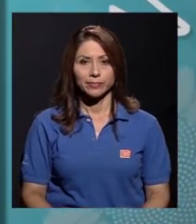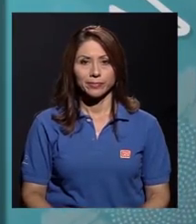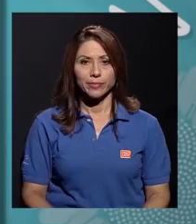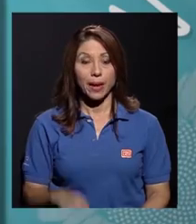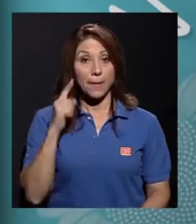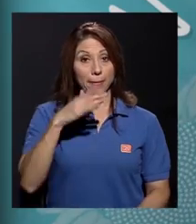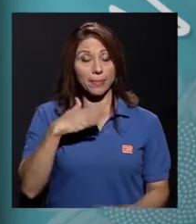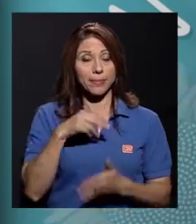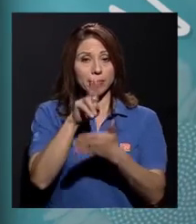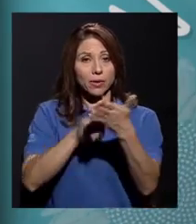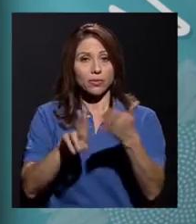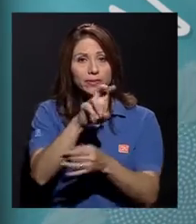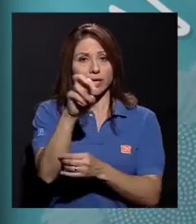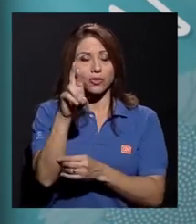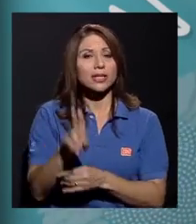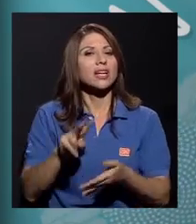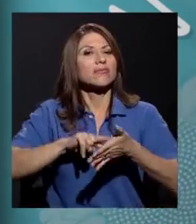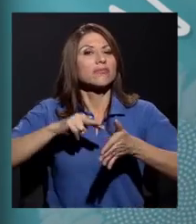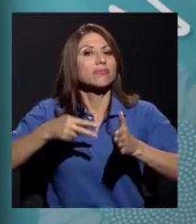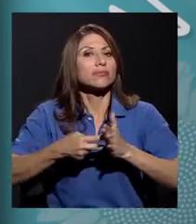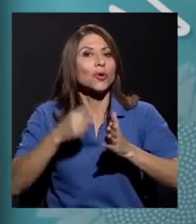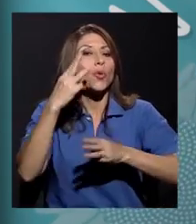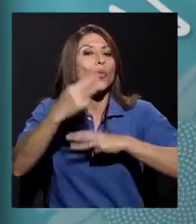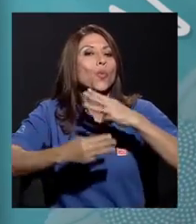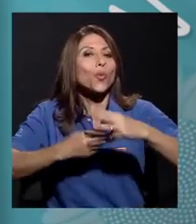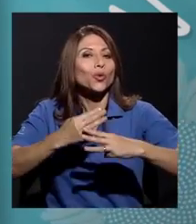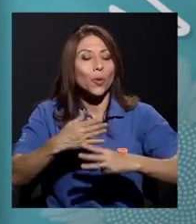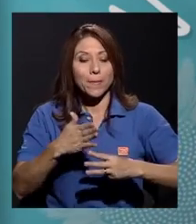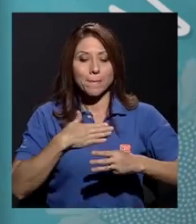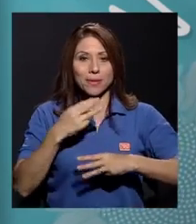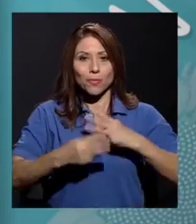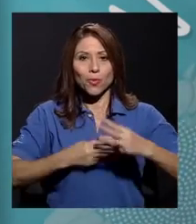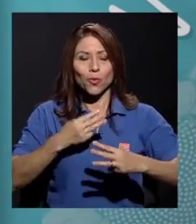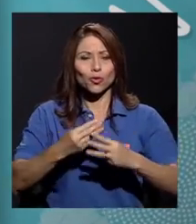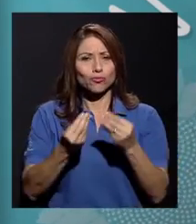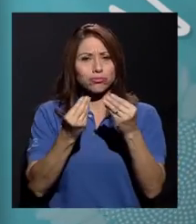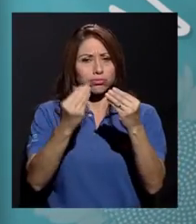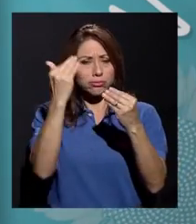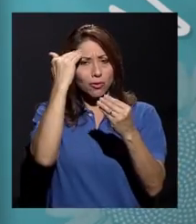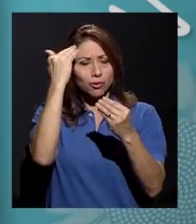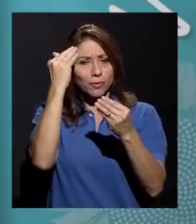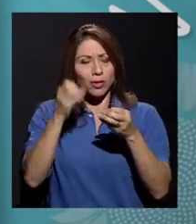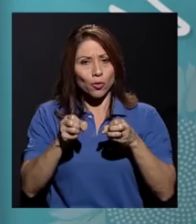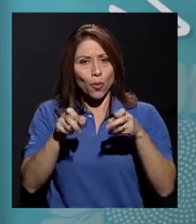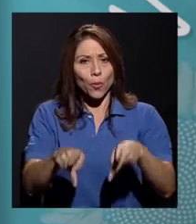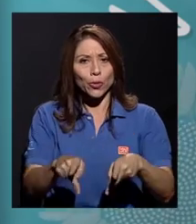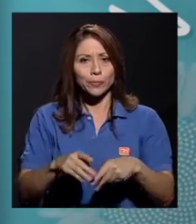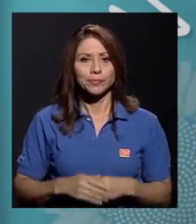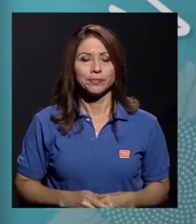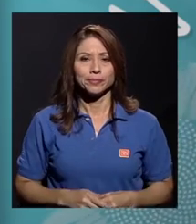Para mí la Universidad de Costa Rica es un mundo, mi mundo, lleno de conocimiento y oportunidades.